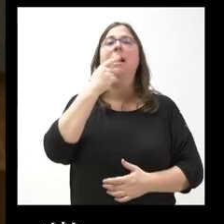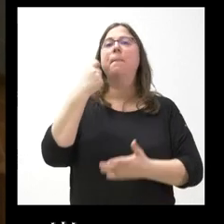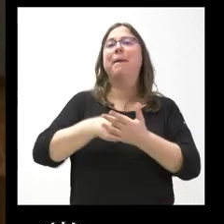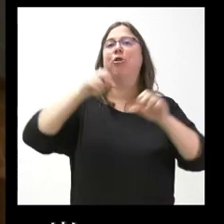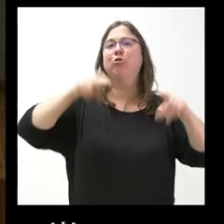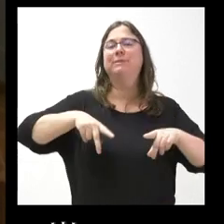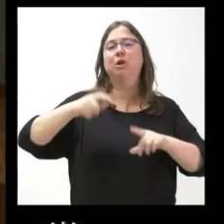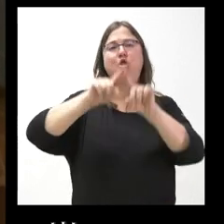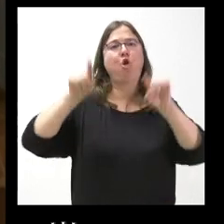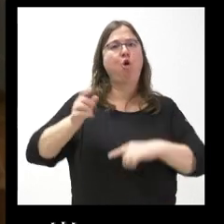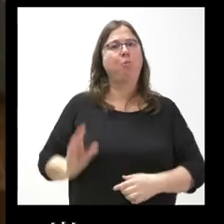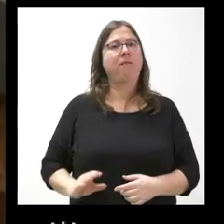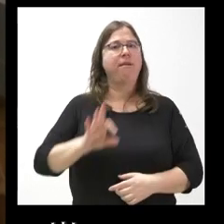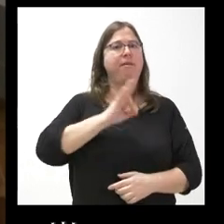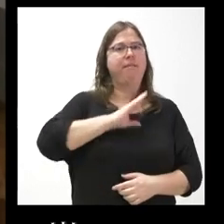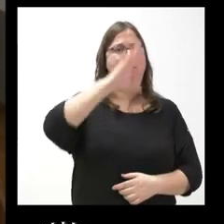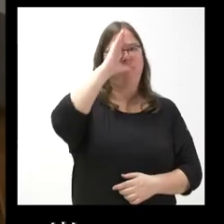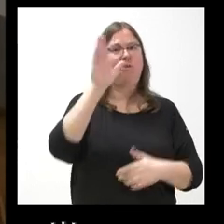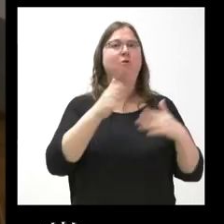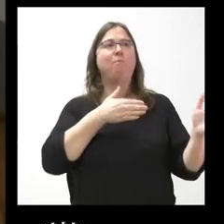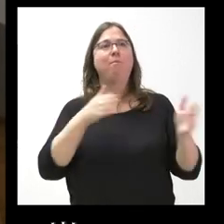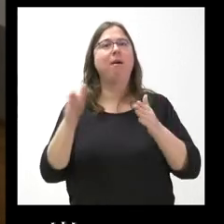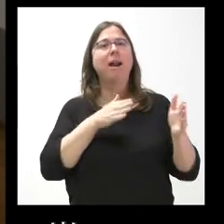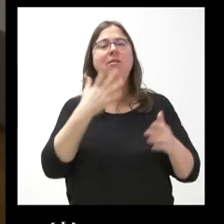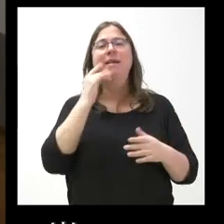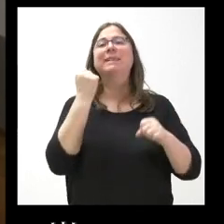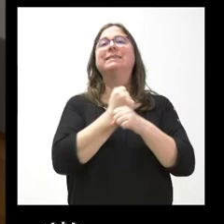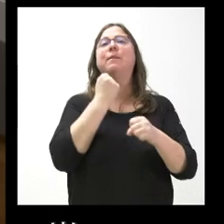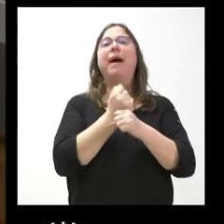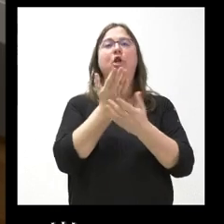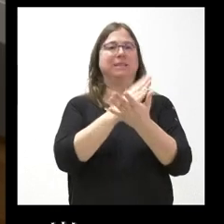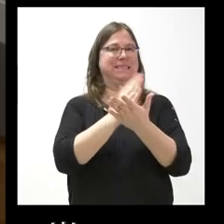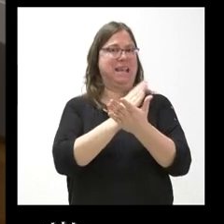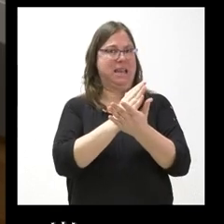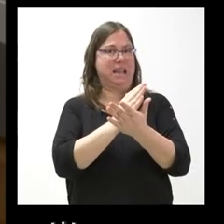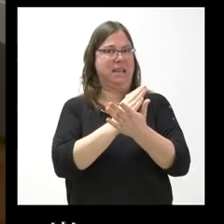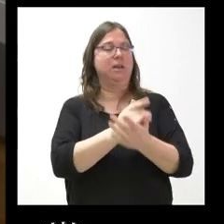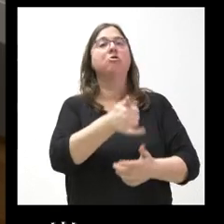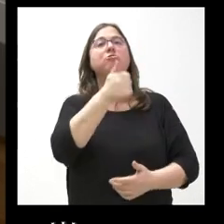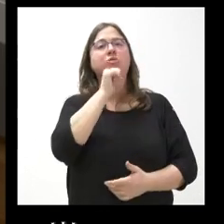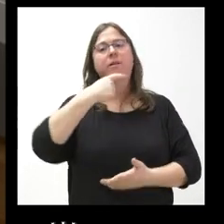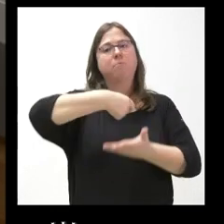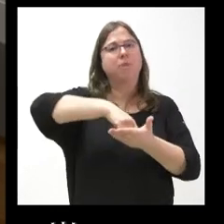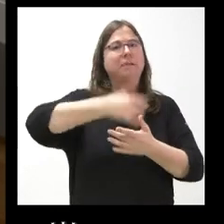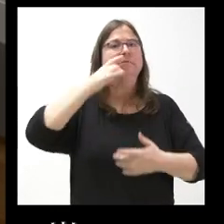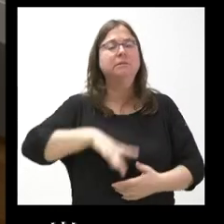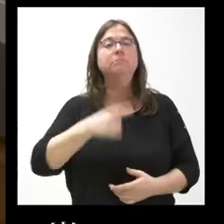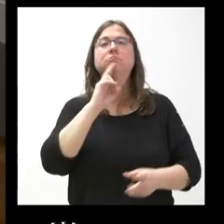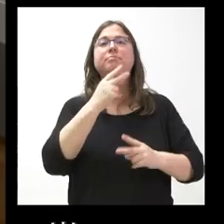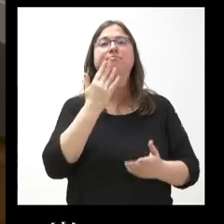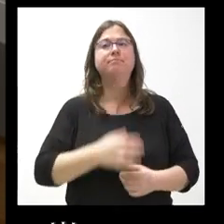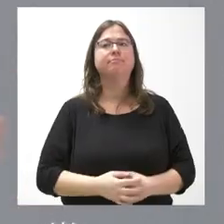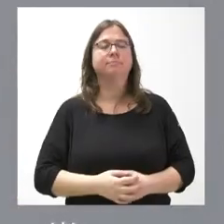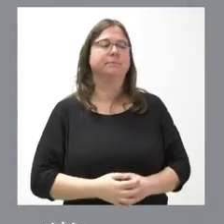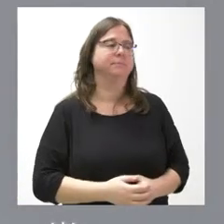meses de enero, febrero y marzo por parte de los trabajadores del SERLAS y que seguía sin llegar la cuantía económica. No sé qué tiene que decir al respecto.